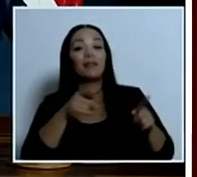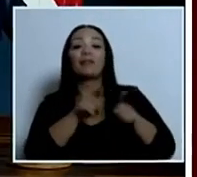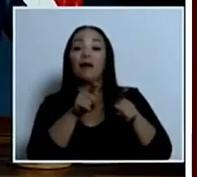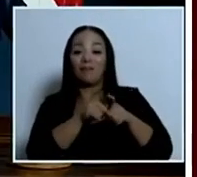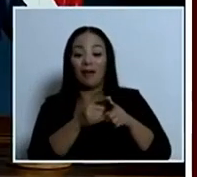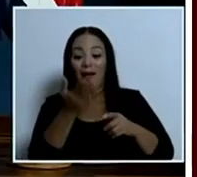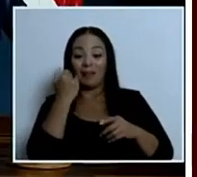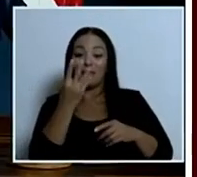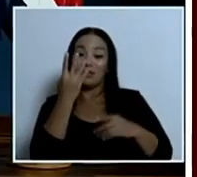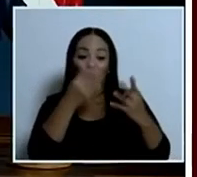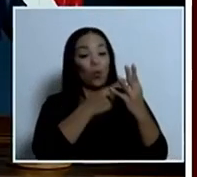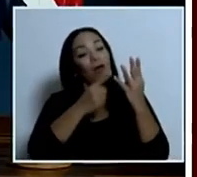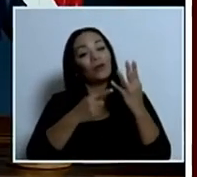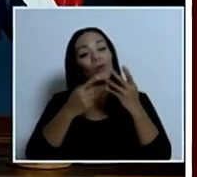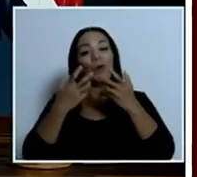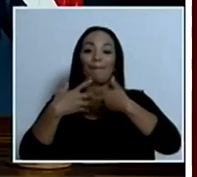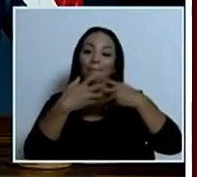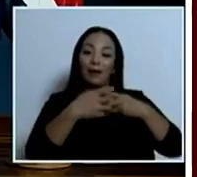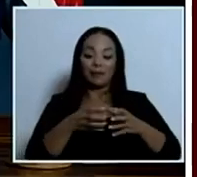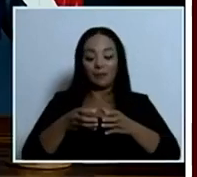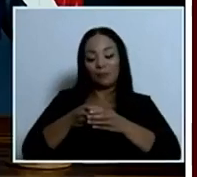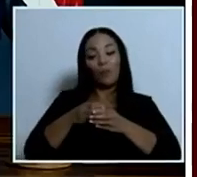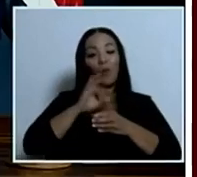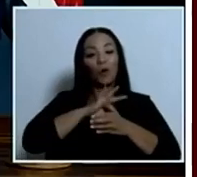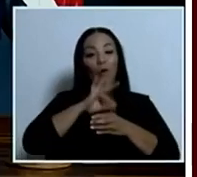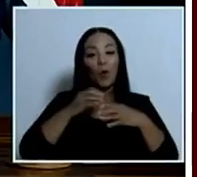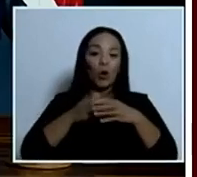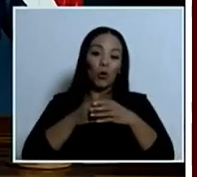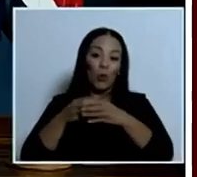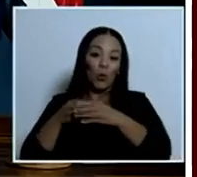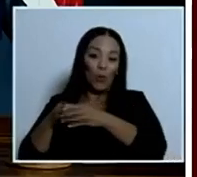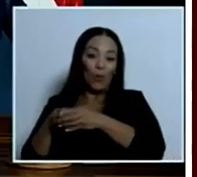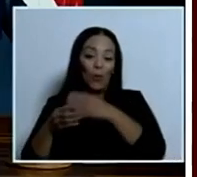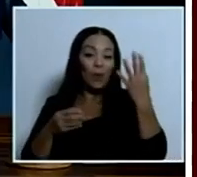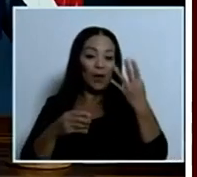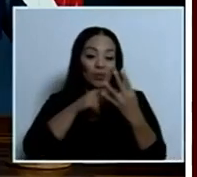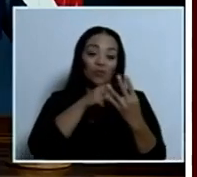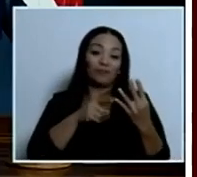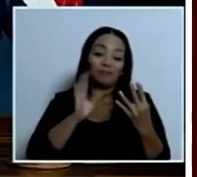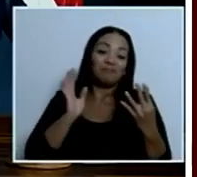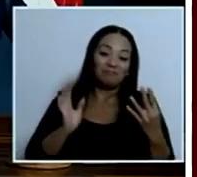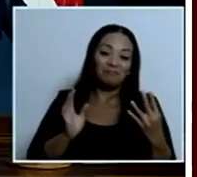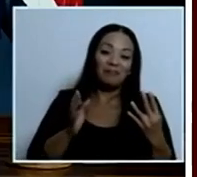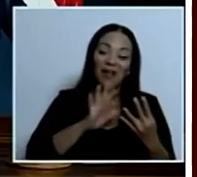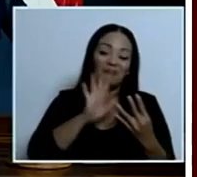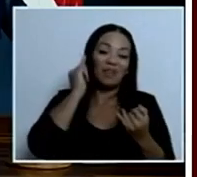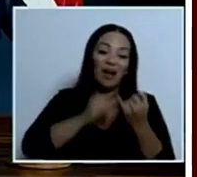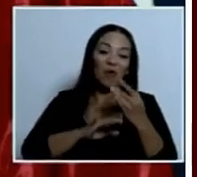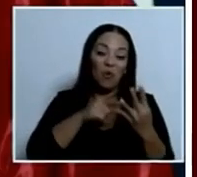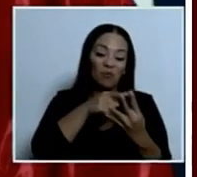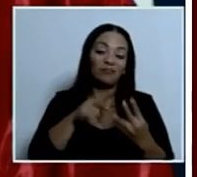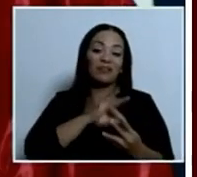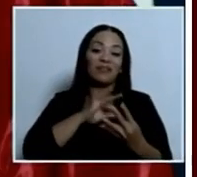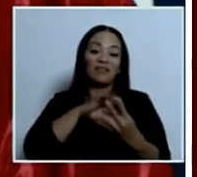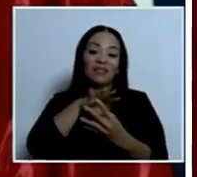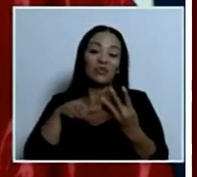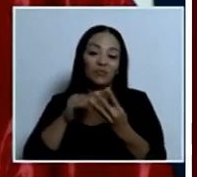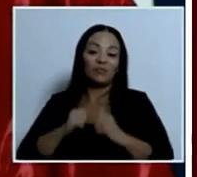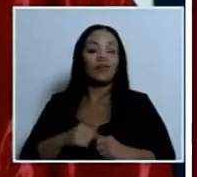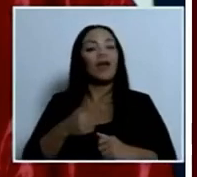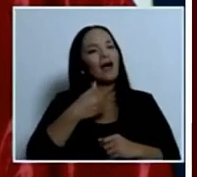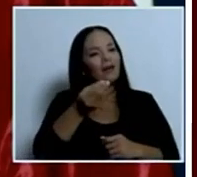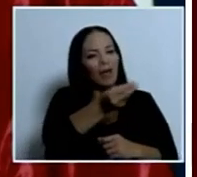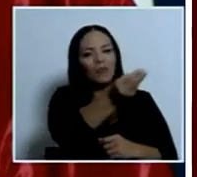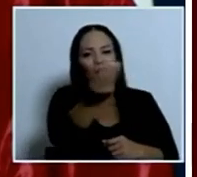empresas cuyos nombres ustedes pueden investigar. Aquí hay una gran cantidad de periodistas muy